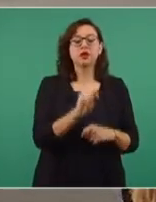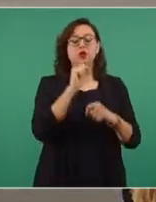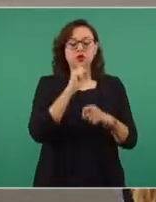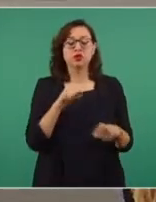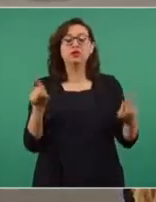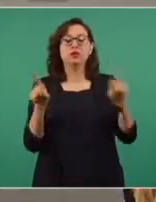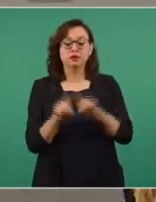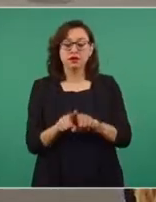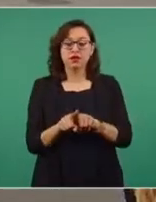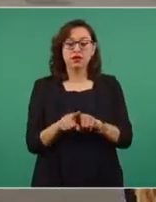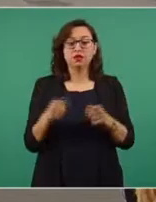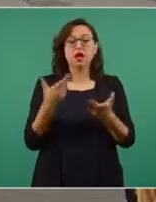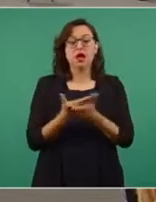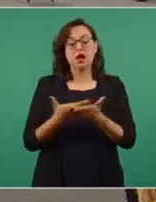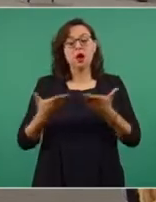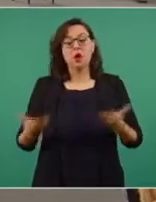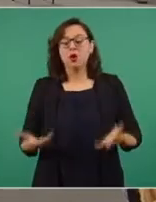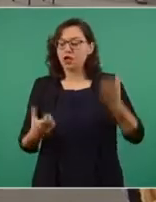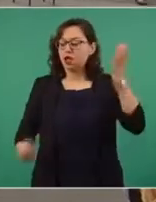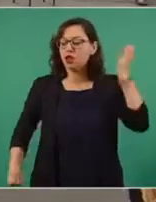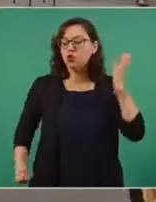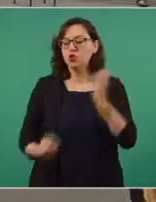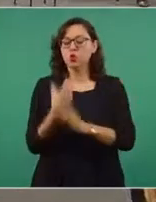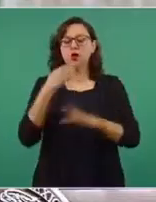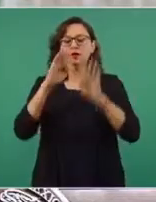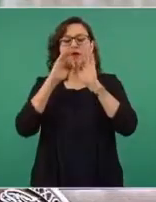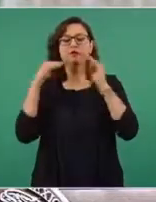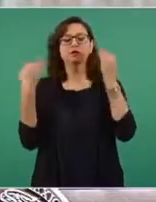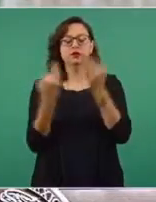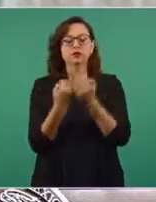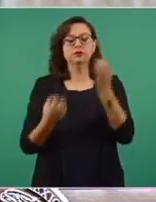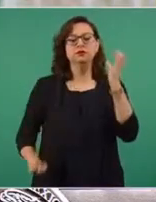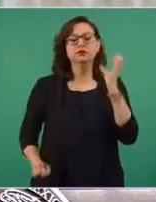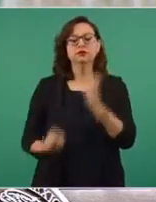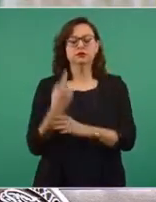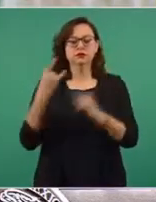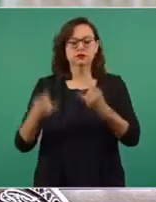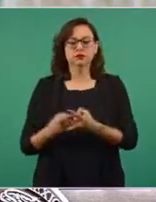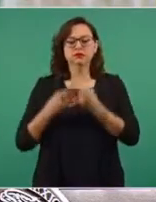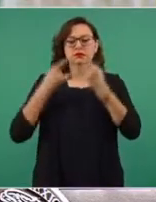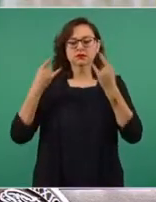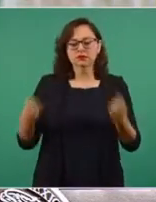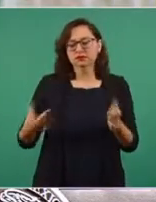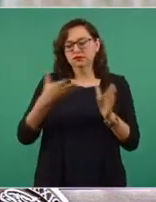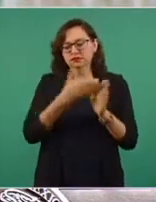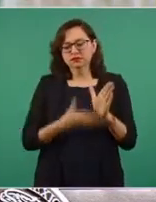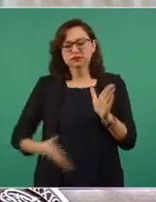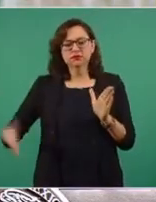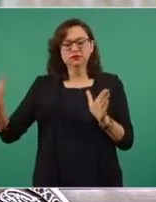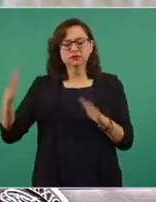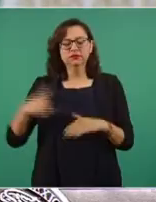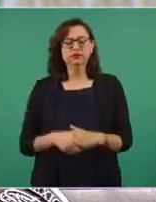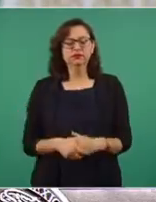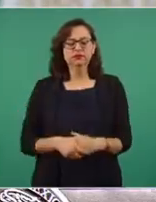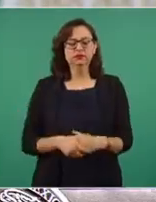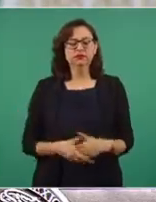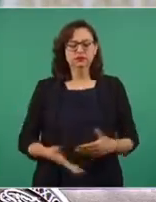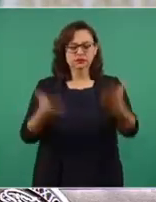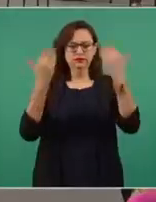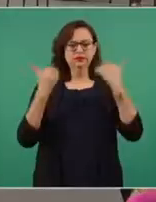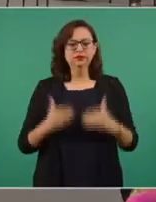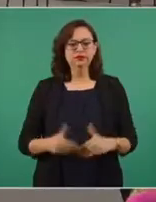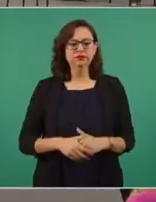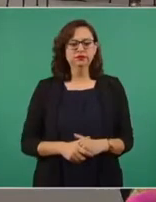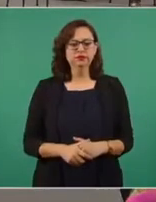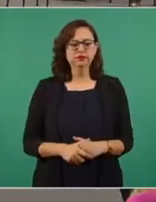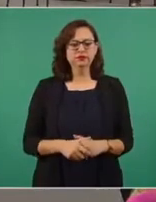las acciones que se han tomado para revertir esa situación y curar el sistema. Me pasa la primera imagen,